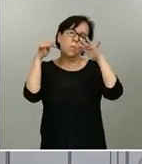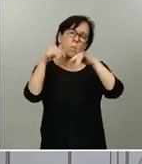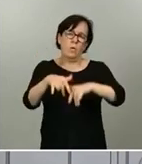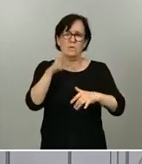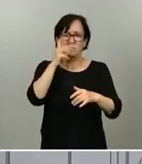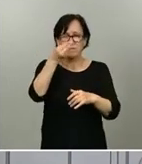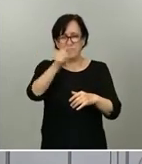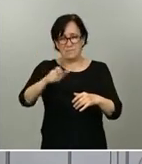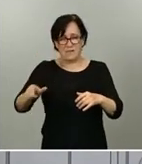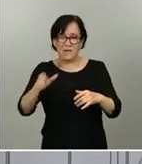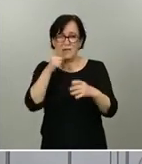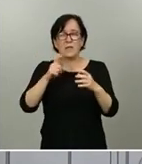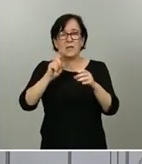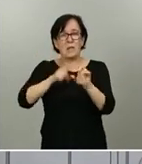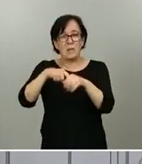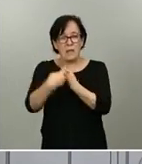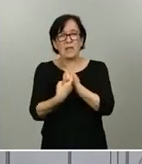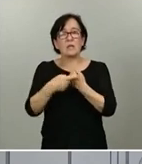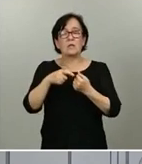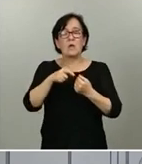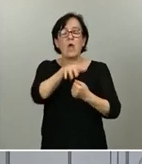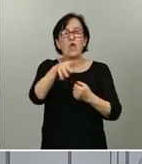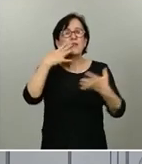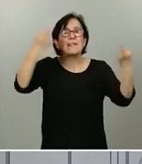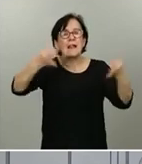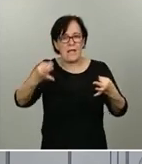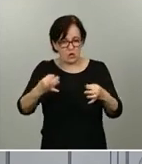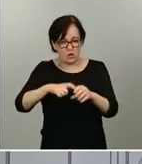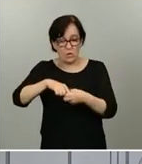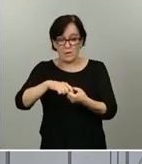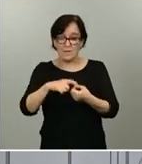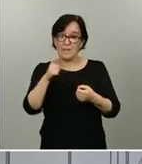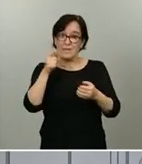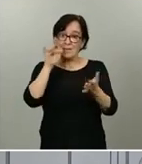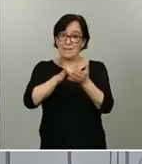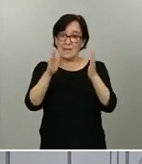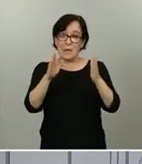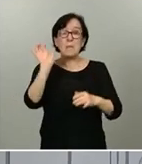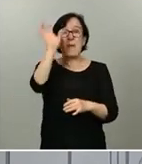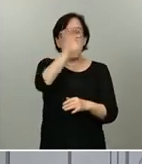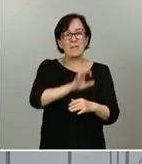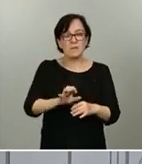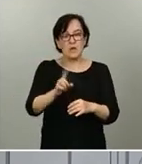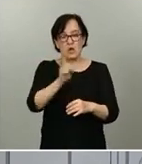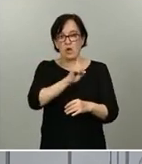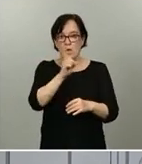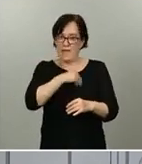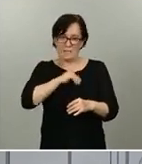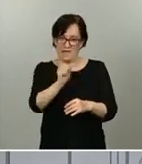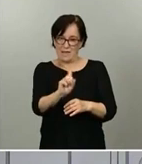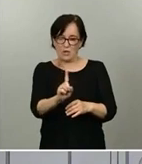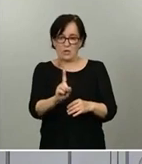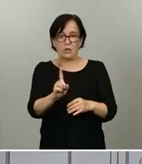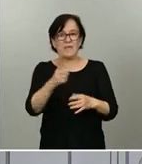personas procedentes de zonas de riesgo, en aquel momento países, no España, de riesgo,